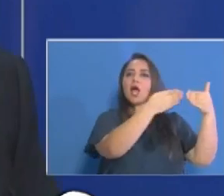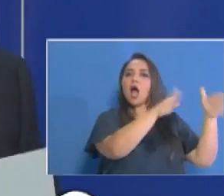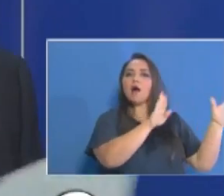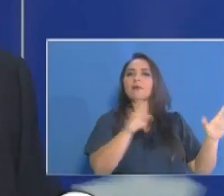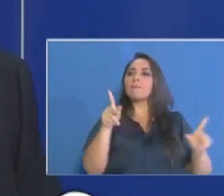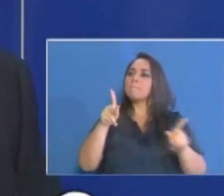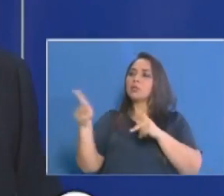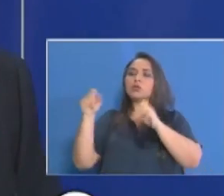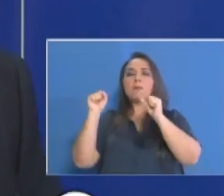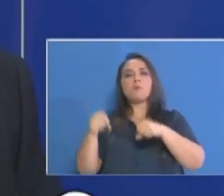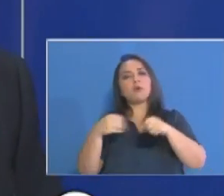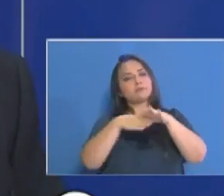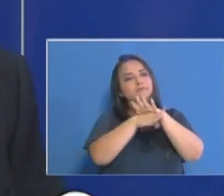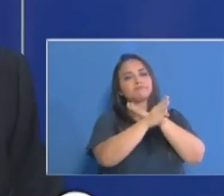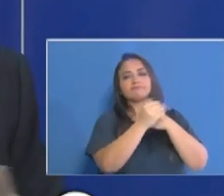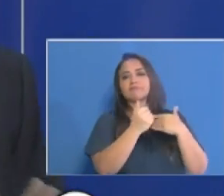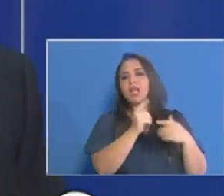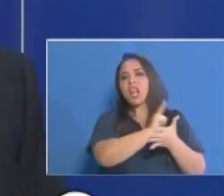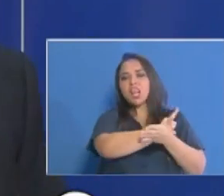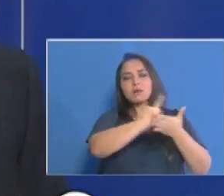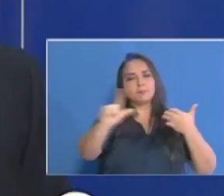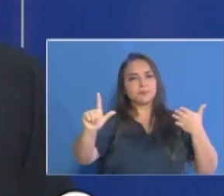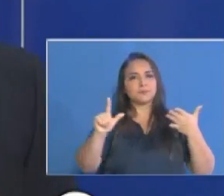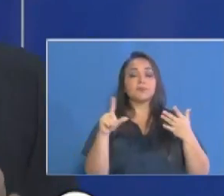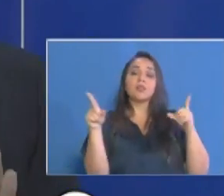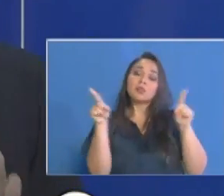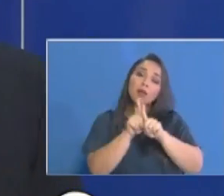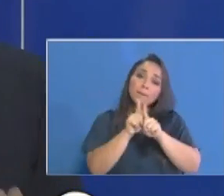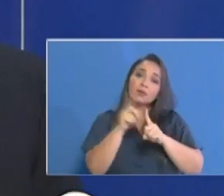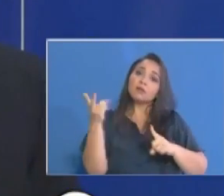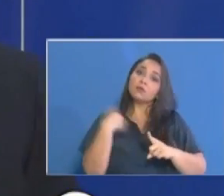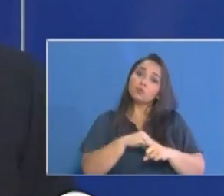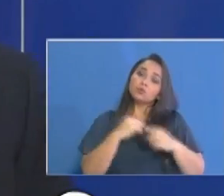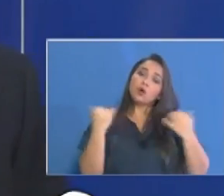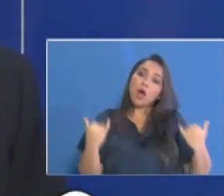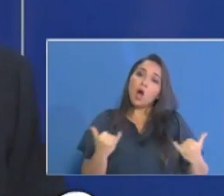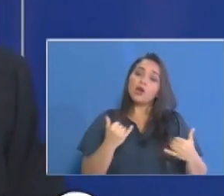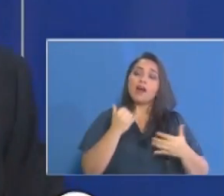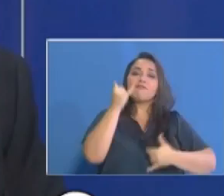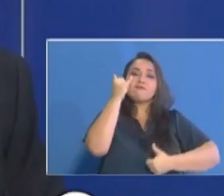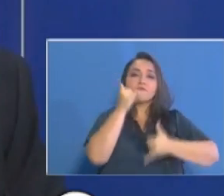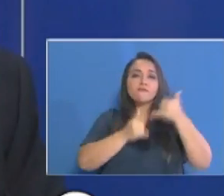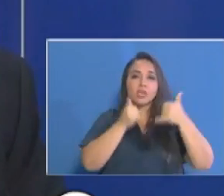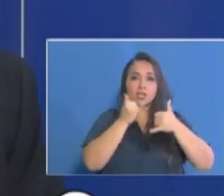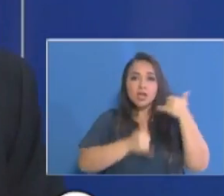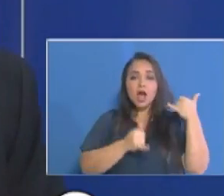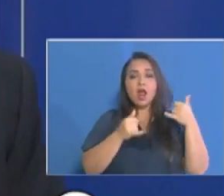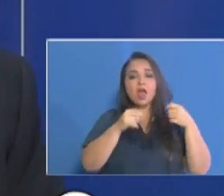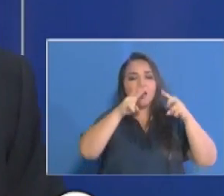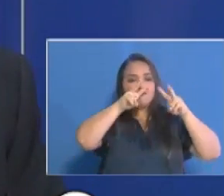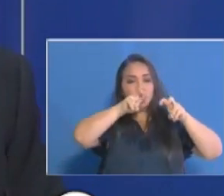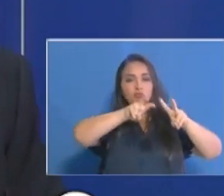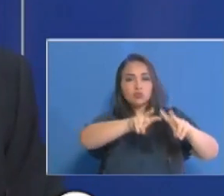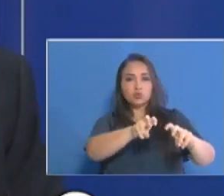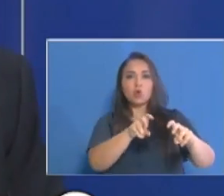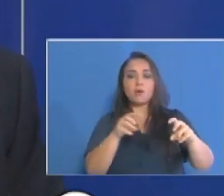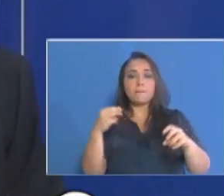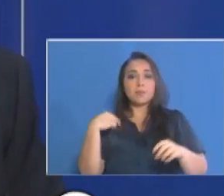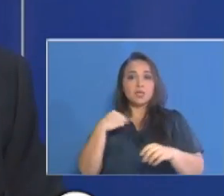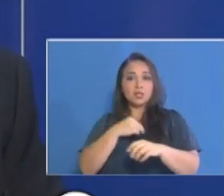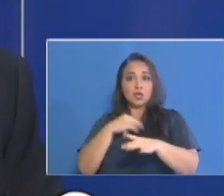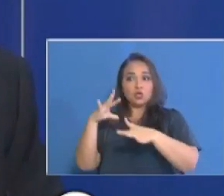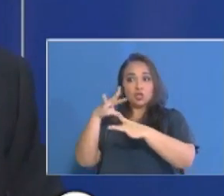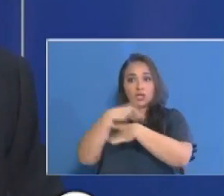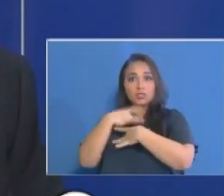Estamos también en la fase final de la evaluación junto con el Ministerio de Salud para la